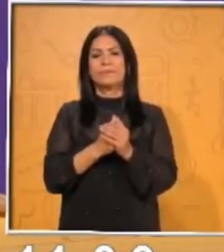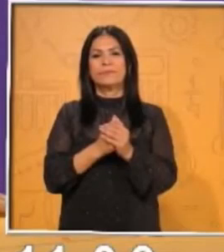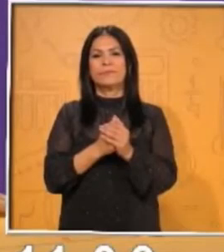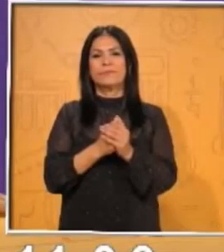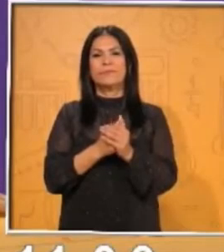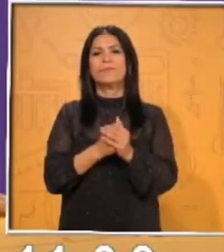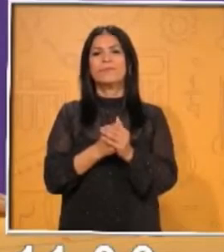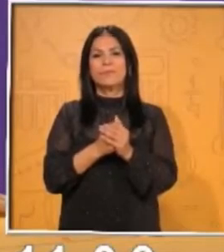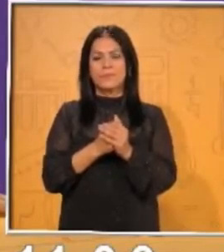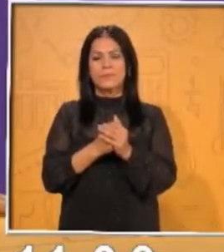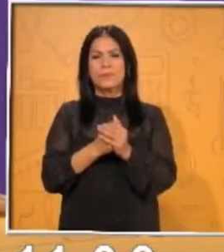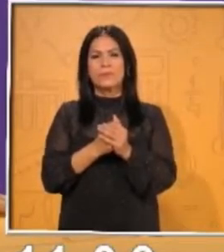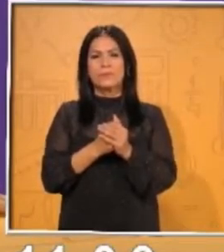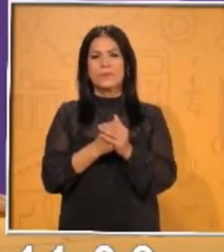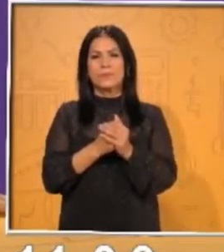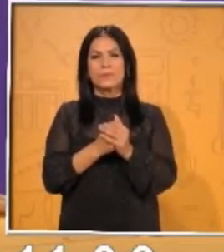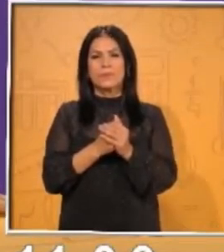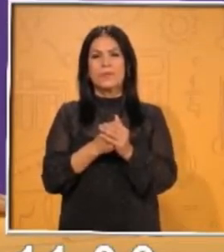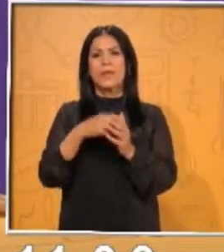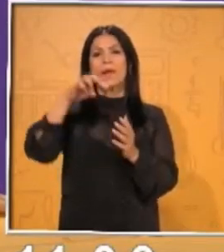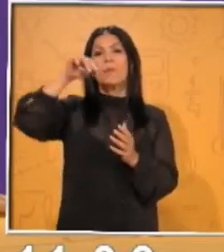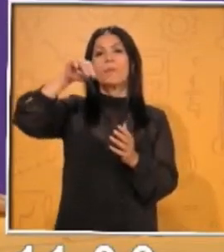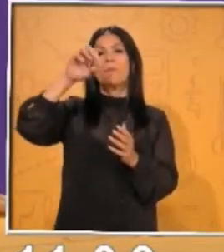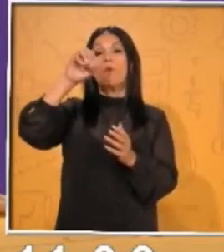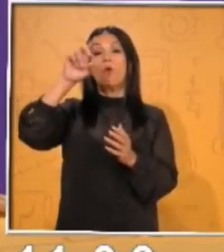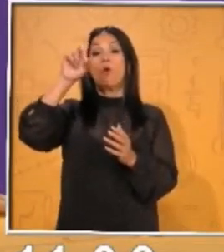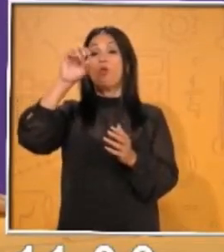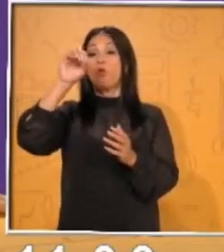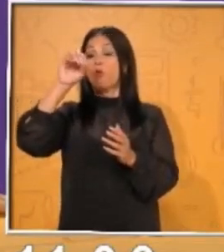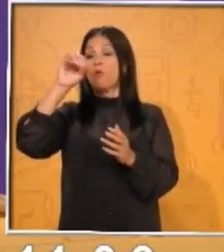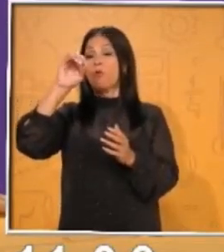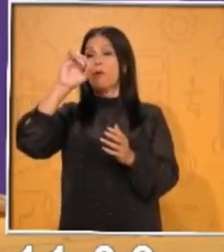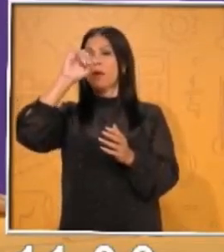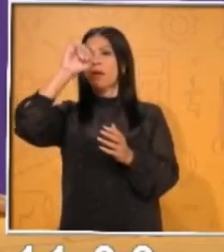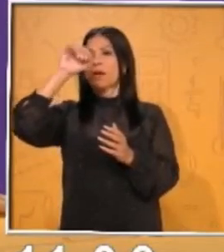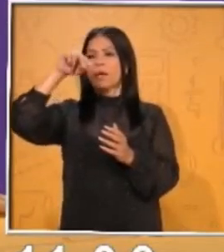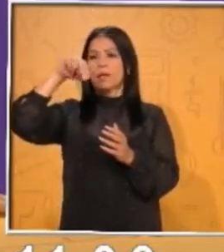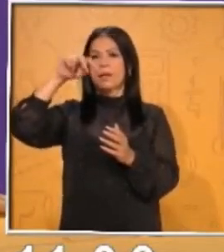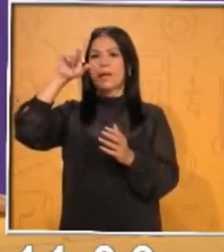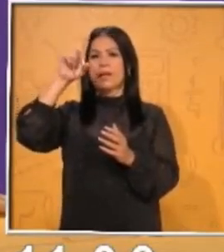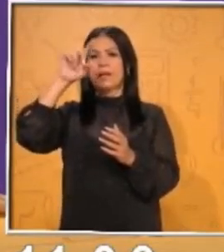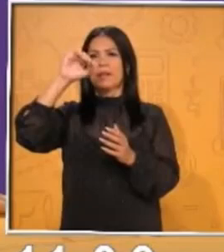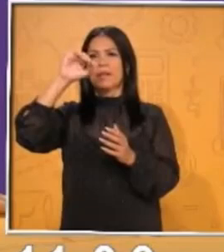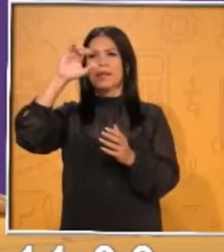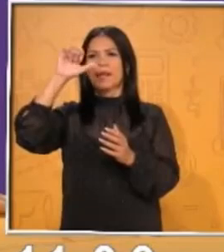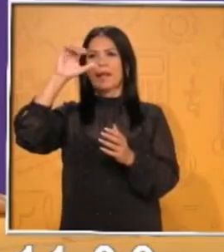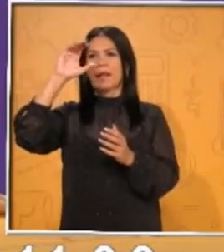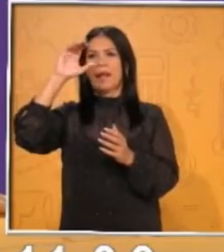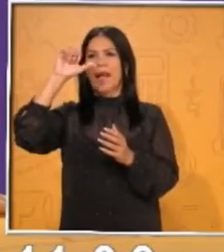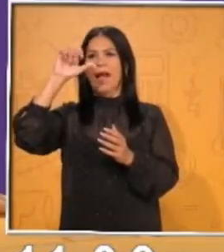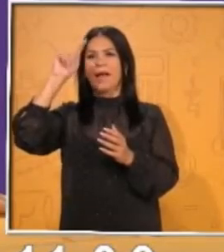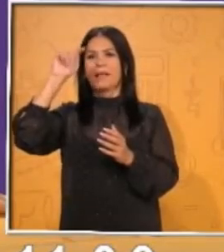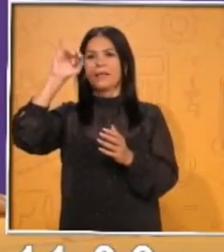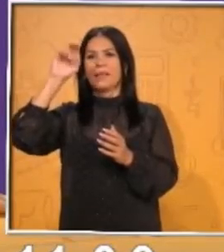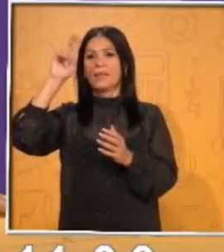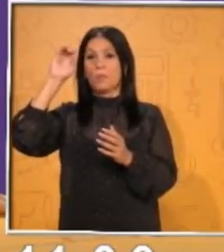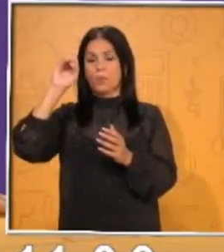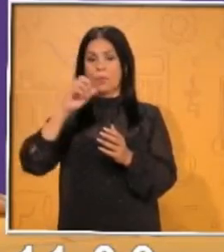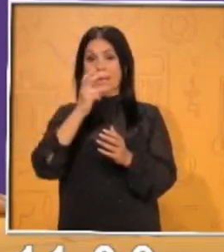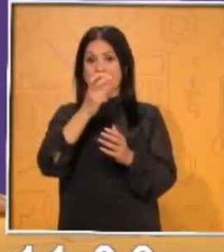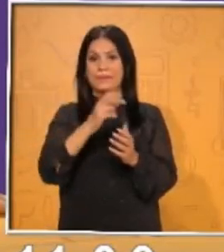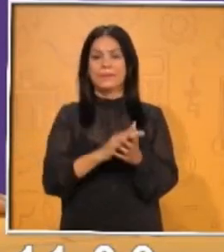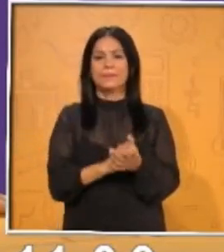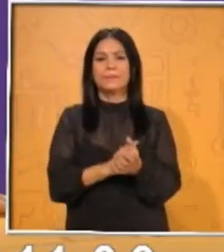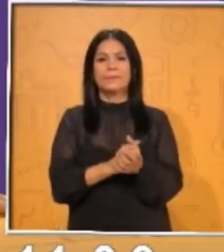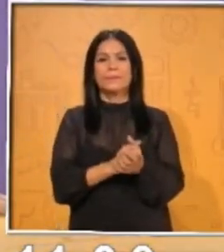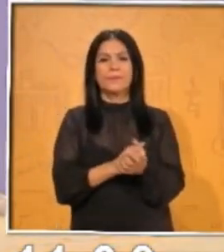Nosotros tenemos el modo indicativo. El modo indicativo de un verbo es cuando yo no lo he conjugado, ¿de acuerdo? Entonces,